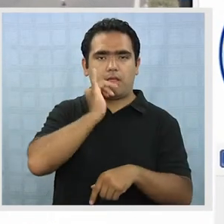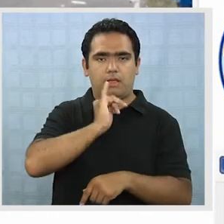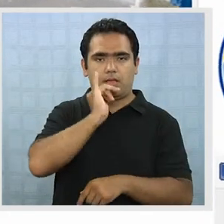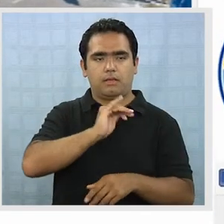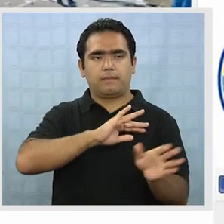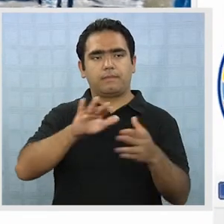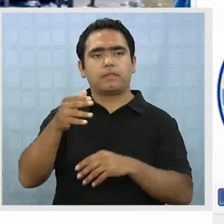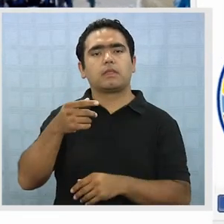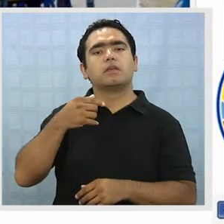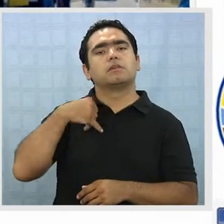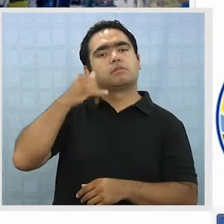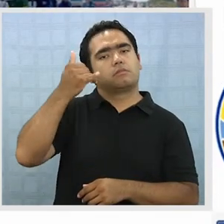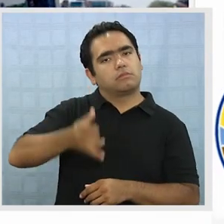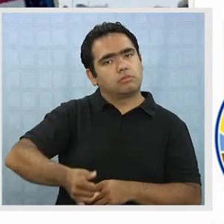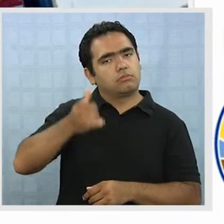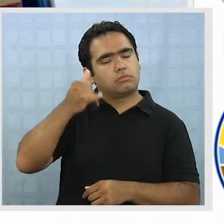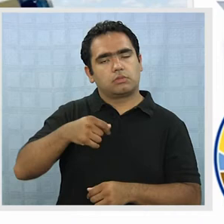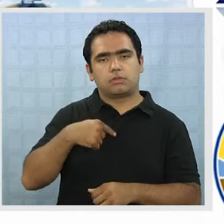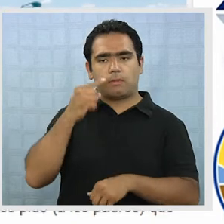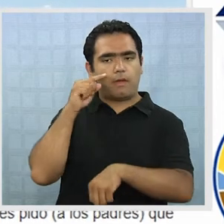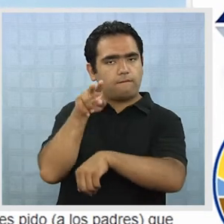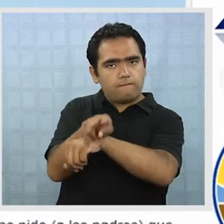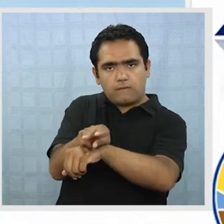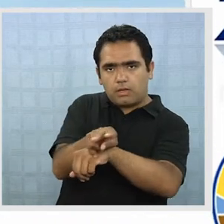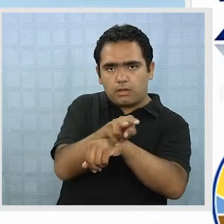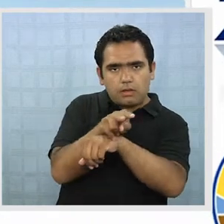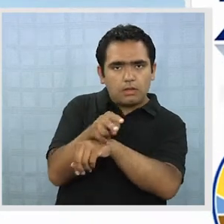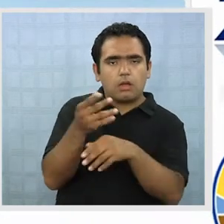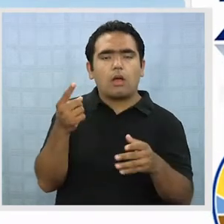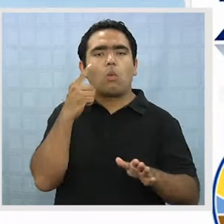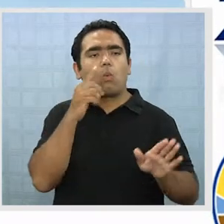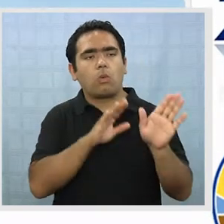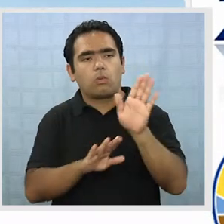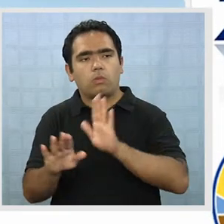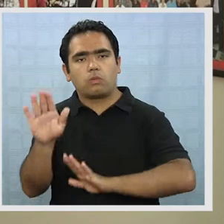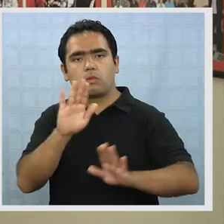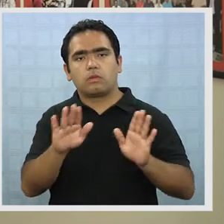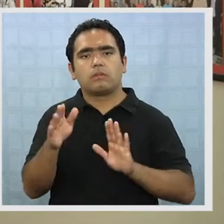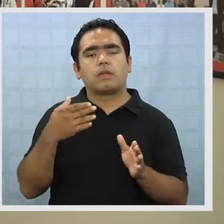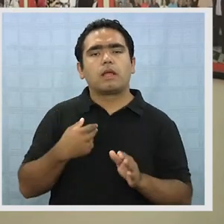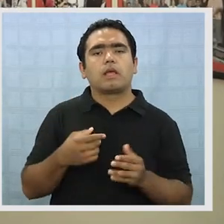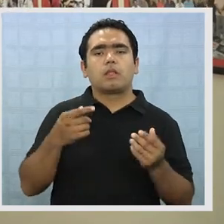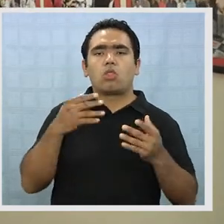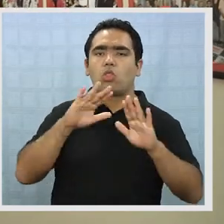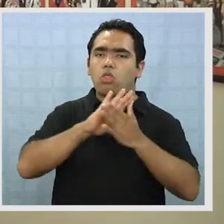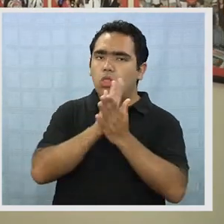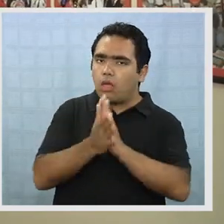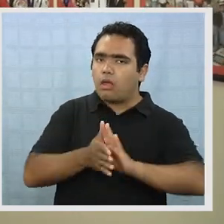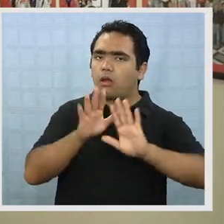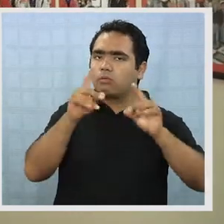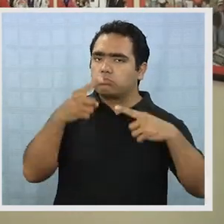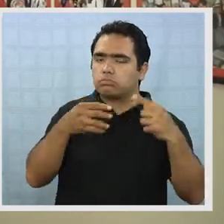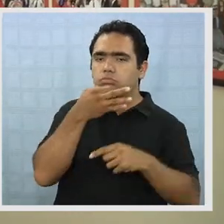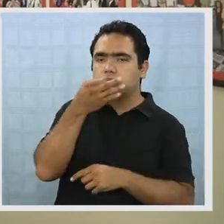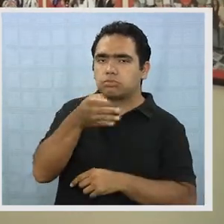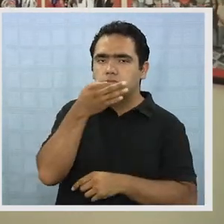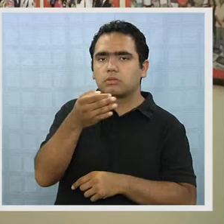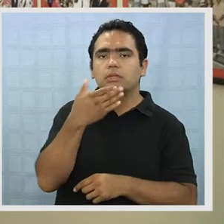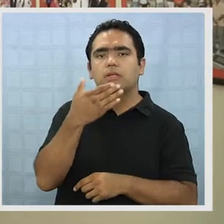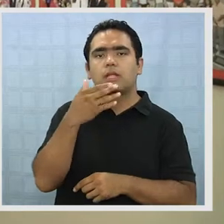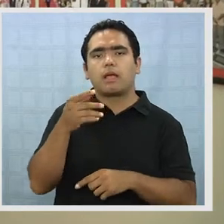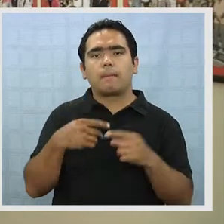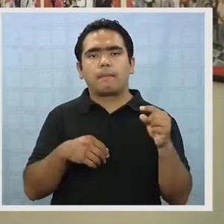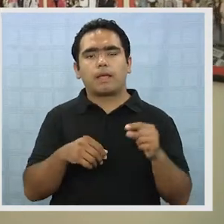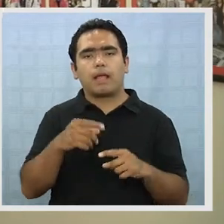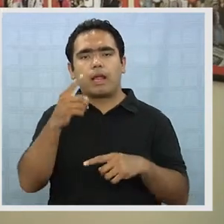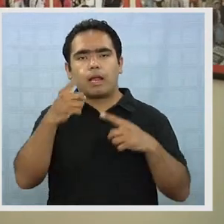Estamos permanentemente fiscalizando para que se tomen todas las medidas de resguardo, para que las indicaciones y la señalética sean lo